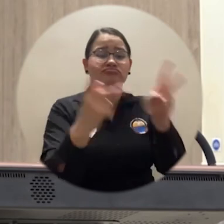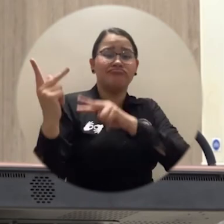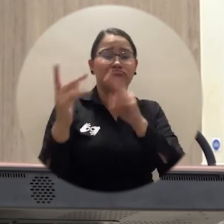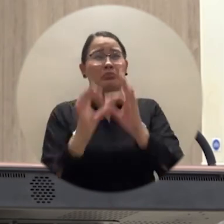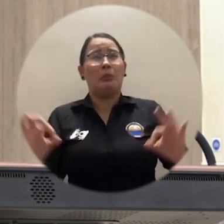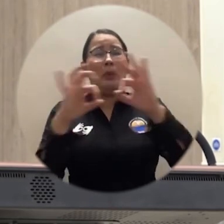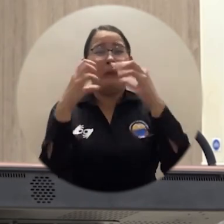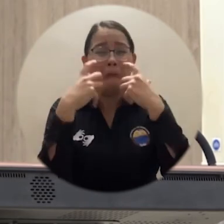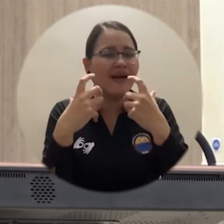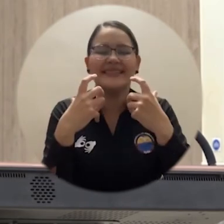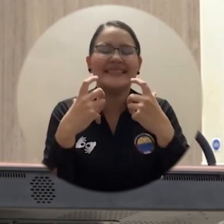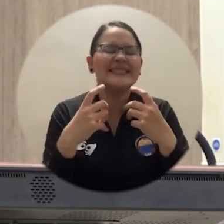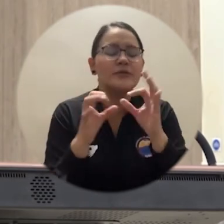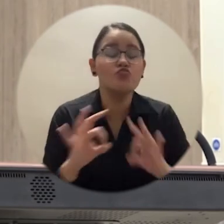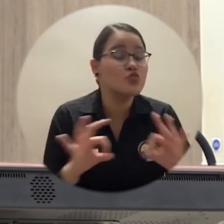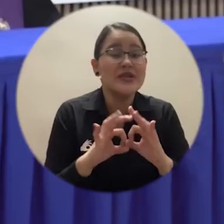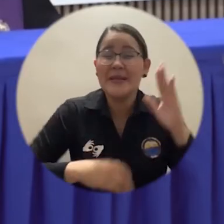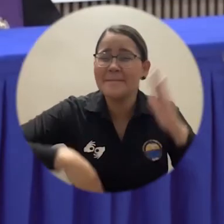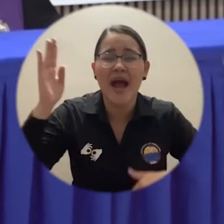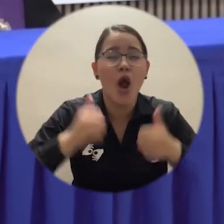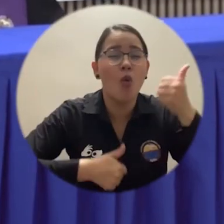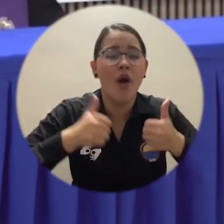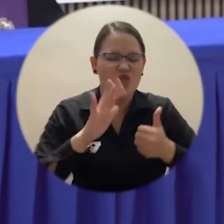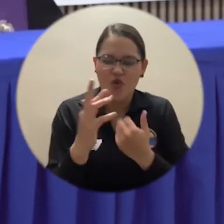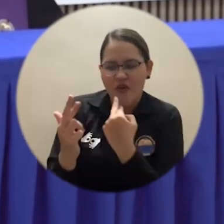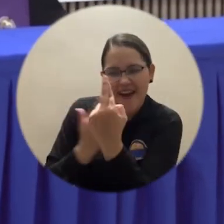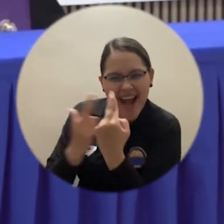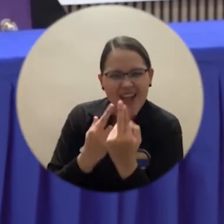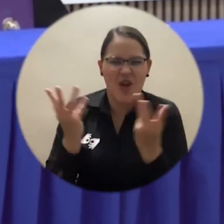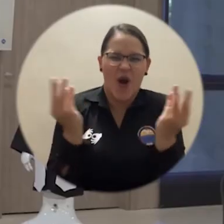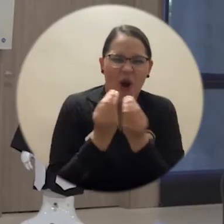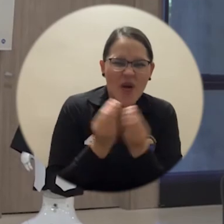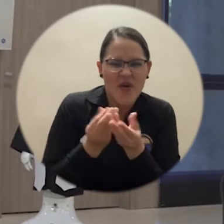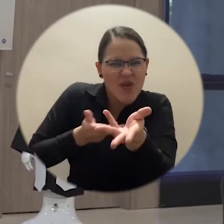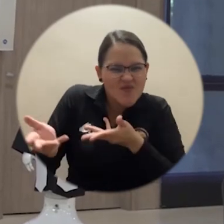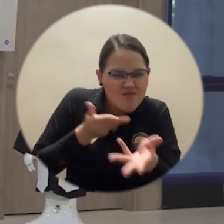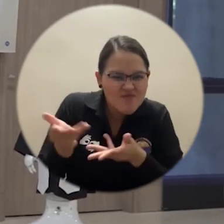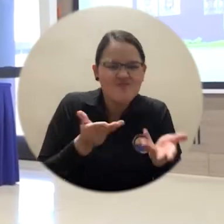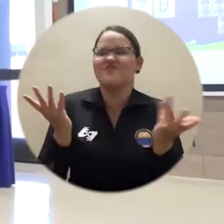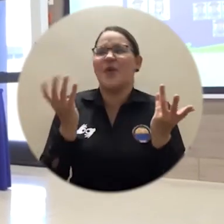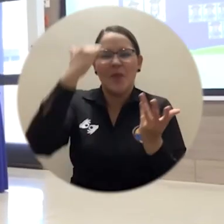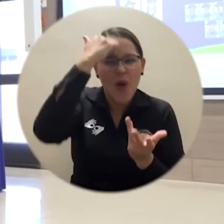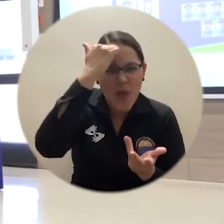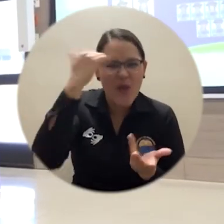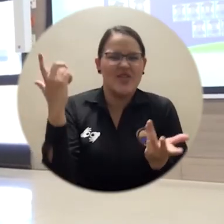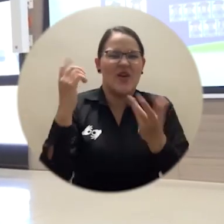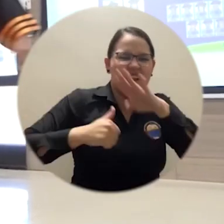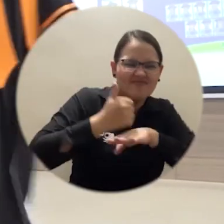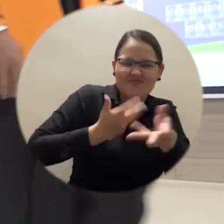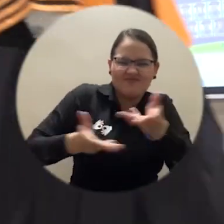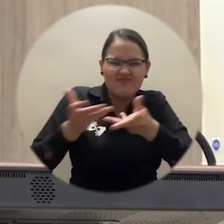campus, la universidad son las relaciones que se construyen entre ustedes con sus compañeros y entre ustedes con nosotros como profesores.